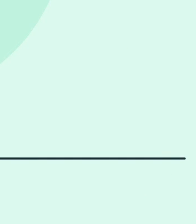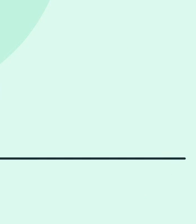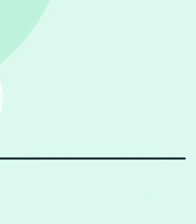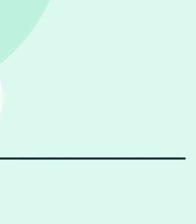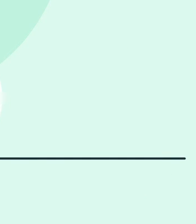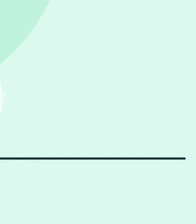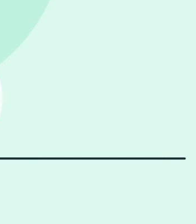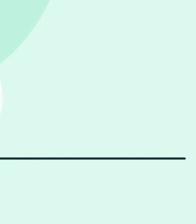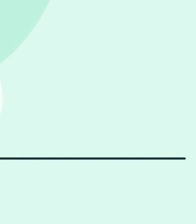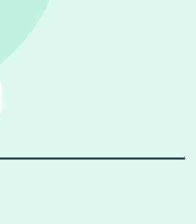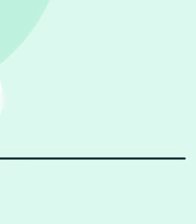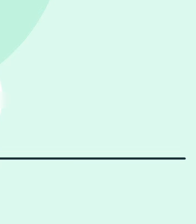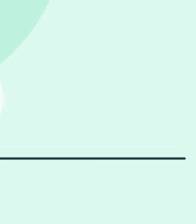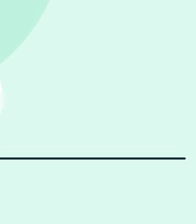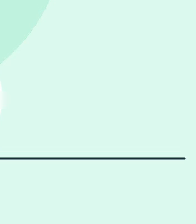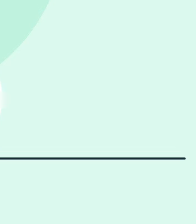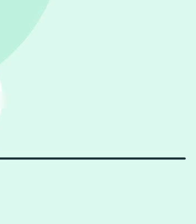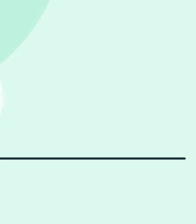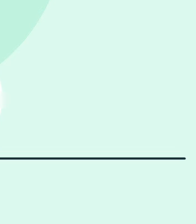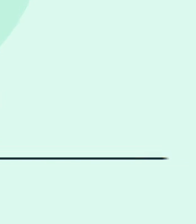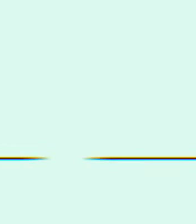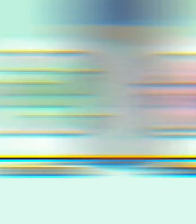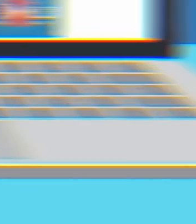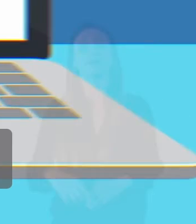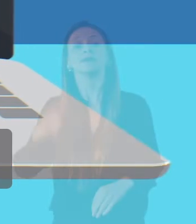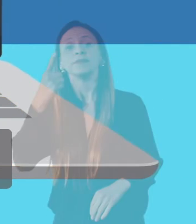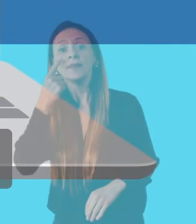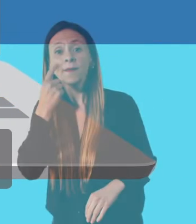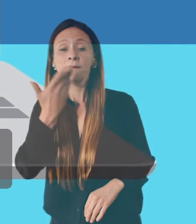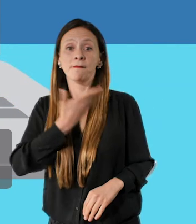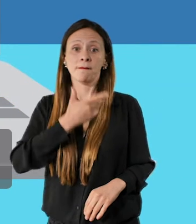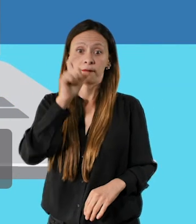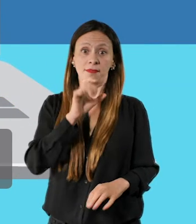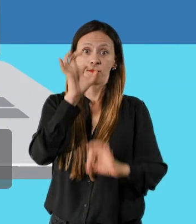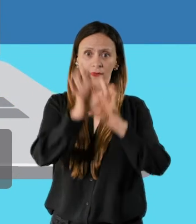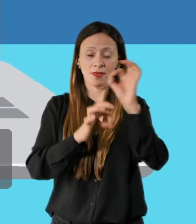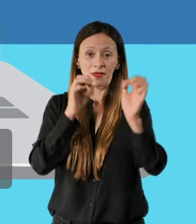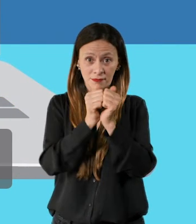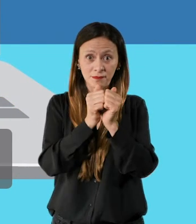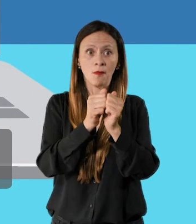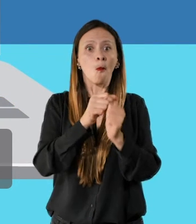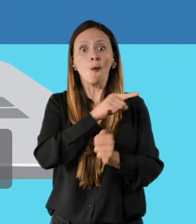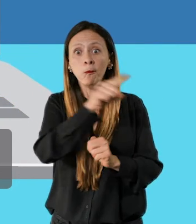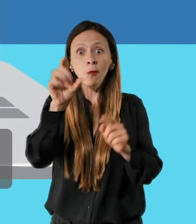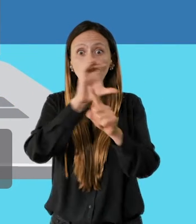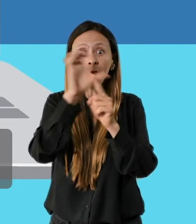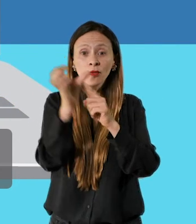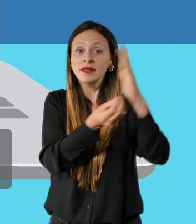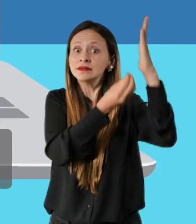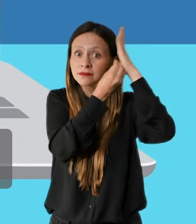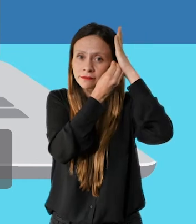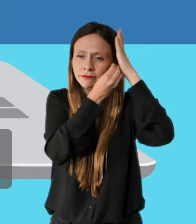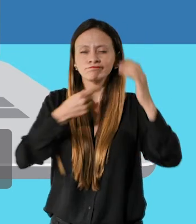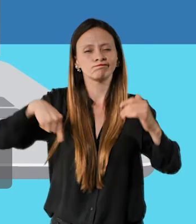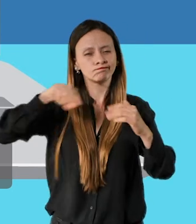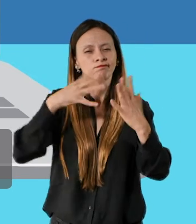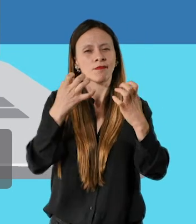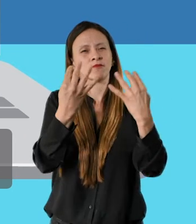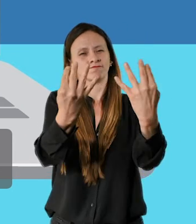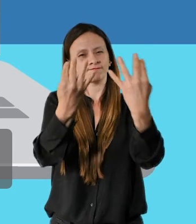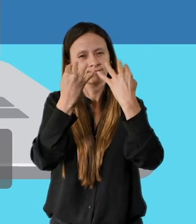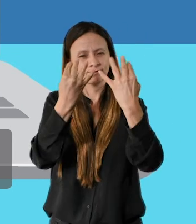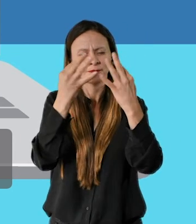jóvenes y adolescentes en diferentes campos del saber. Queremos que nos sigan acompañando en Cultura Saber con madres,